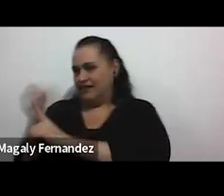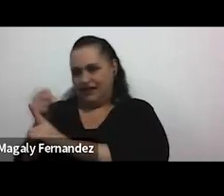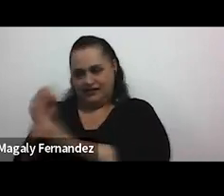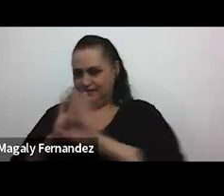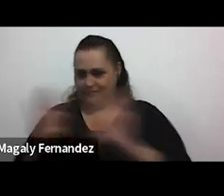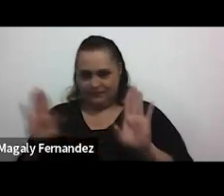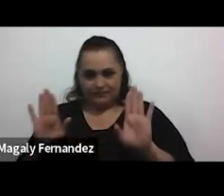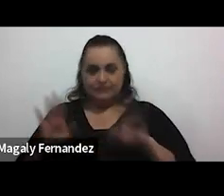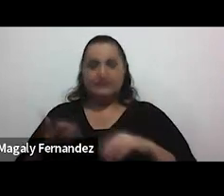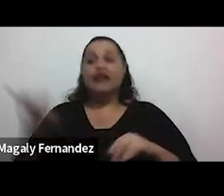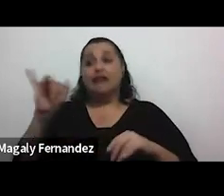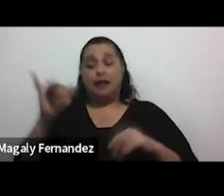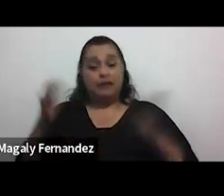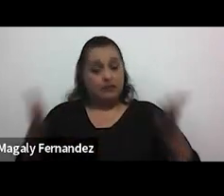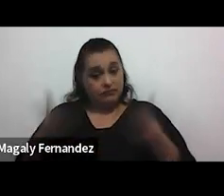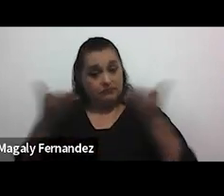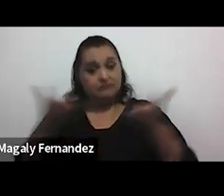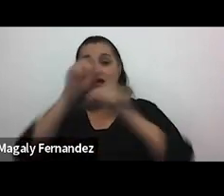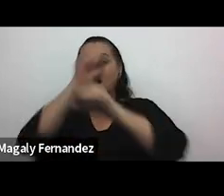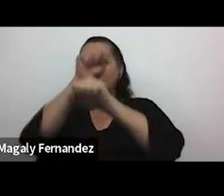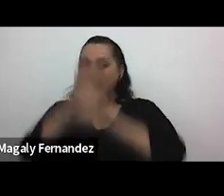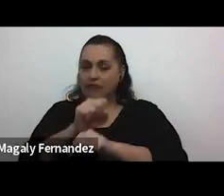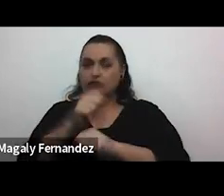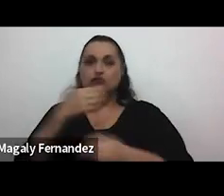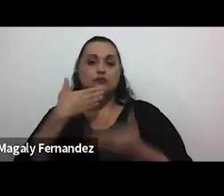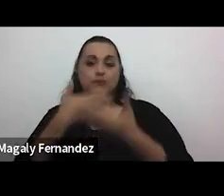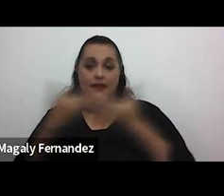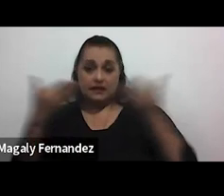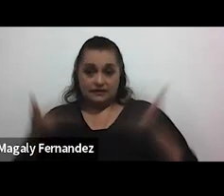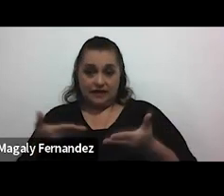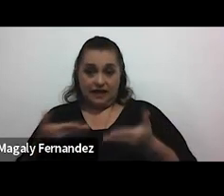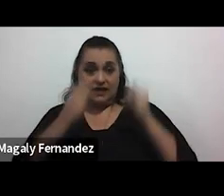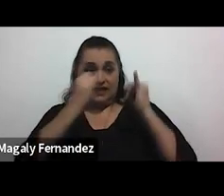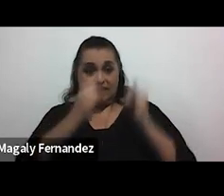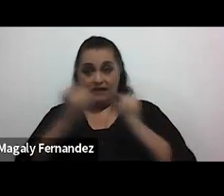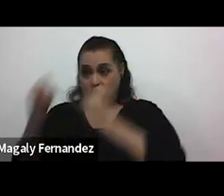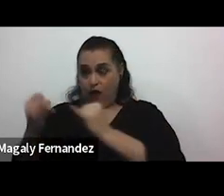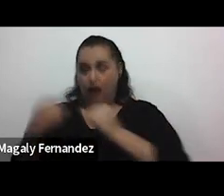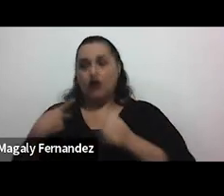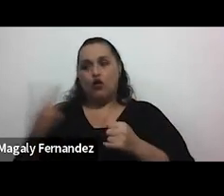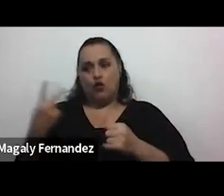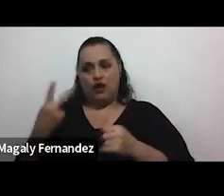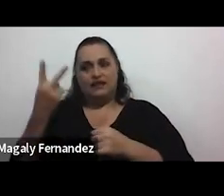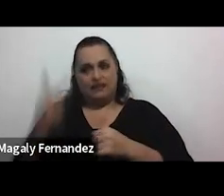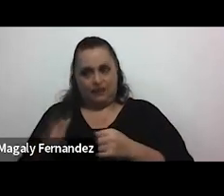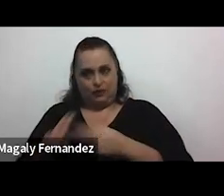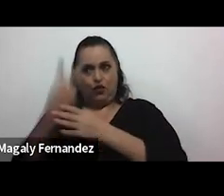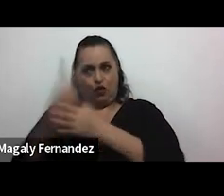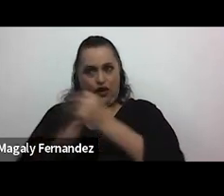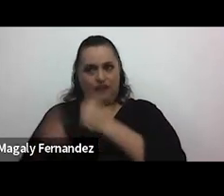fomentamos hábitos de bienestar tanto individual como colectivos hay metas